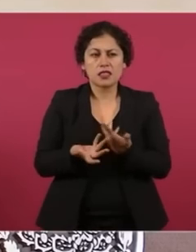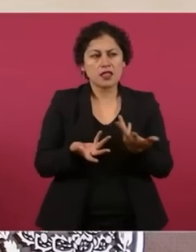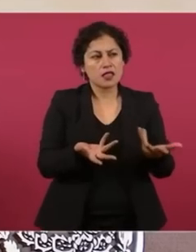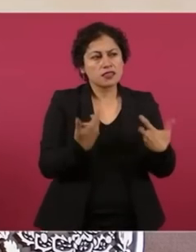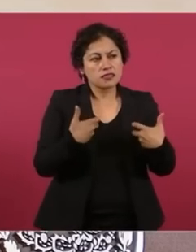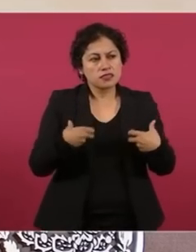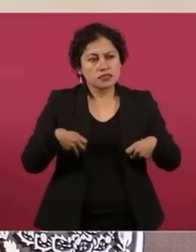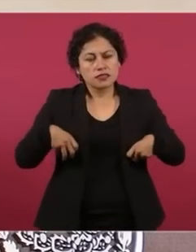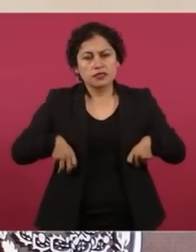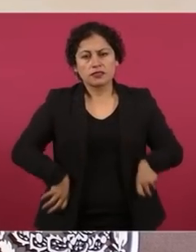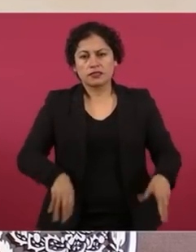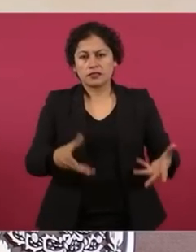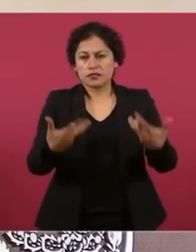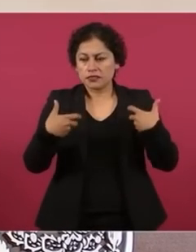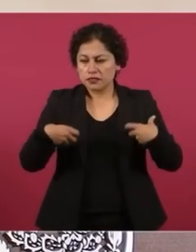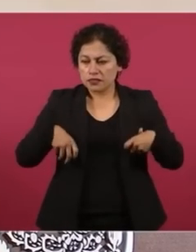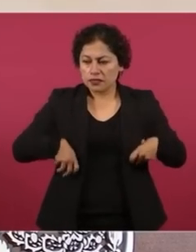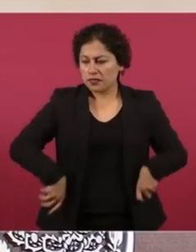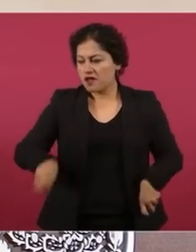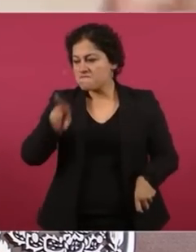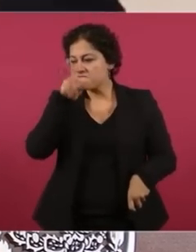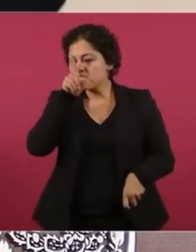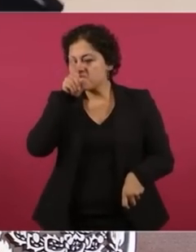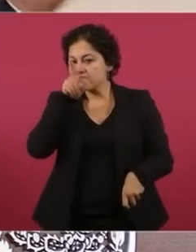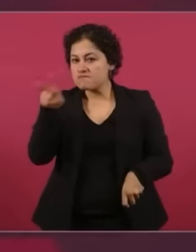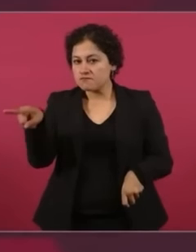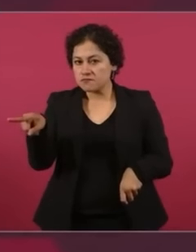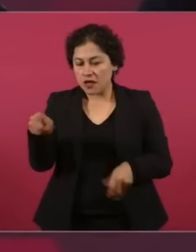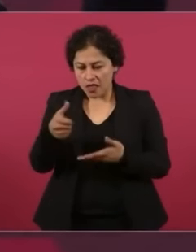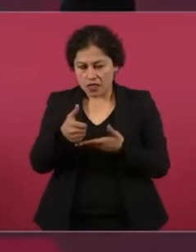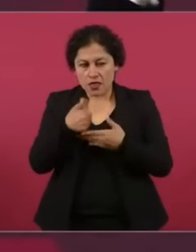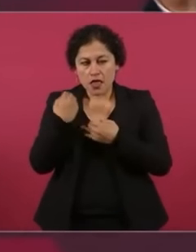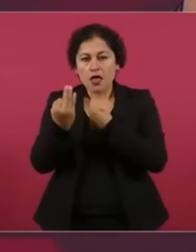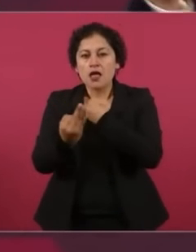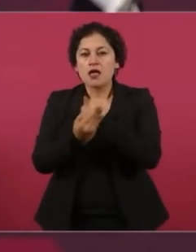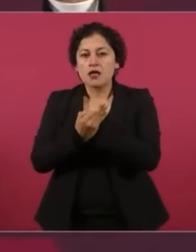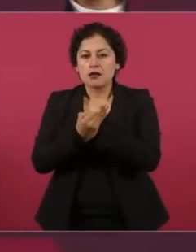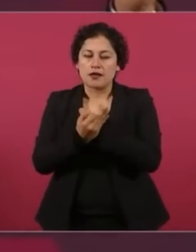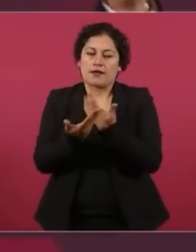del pueblo y de la nación, los tenían que tratar muy bien.